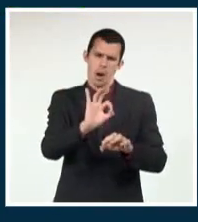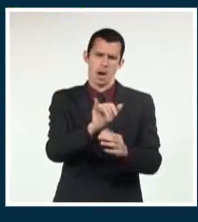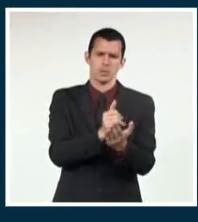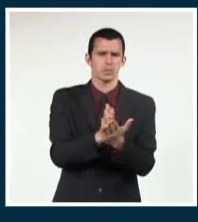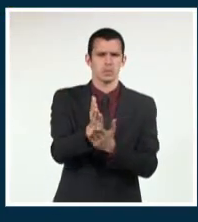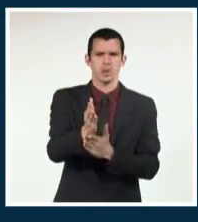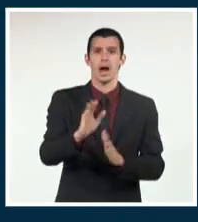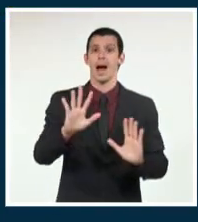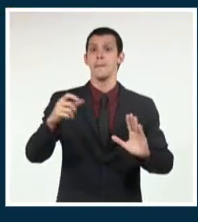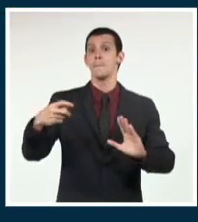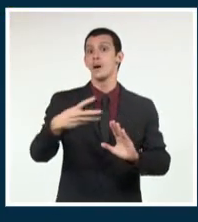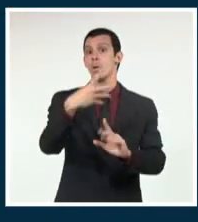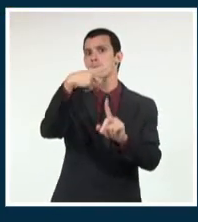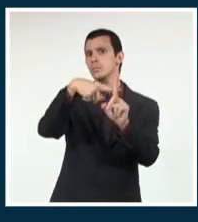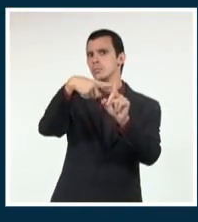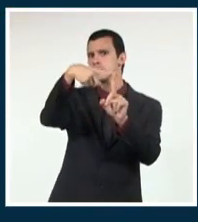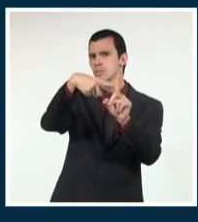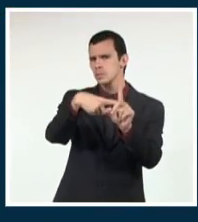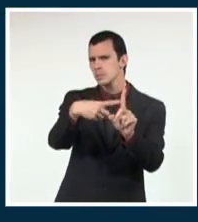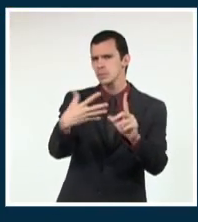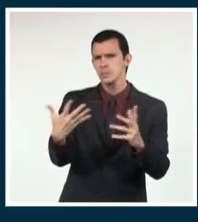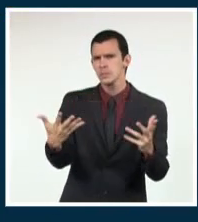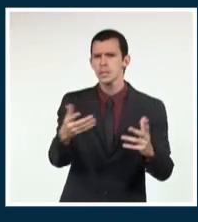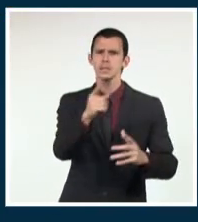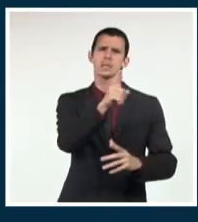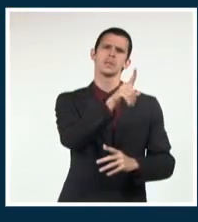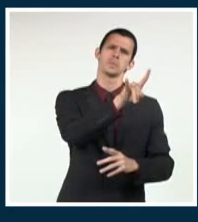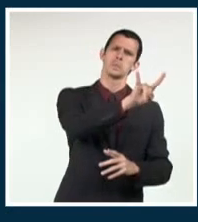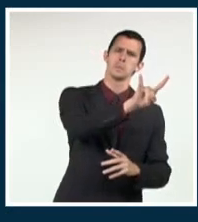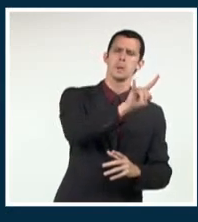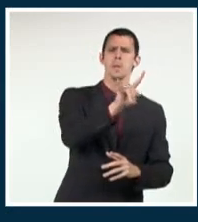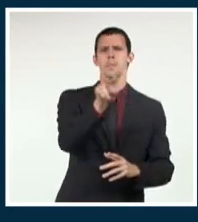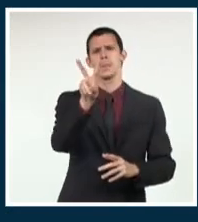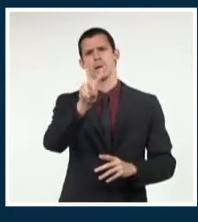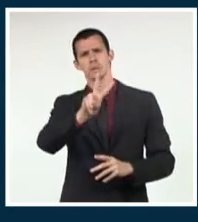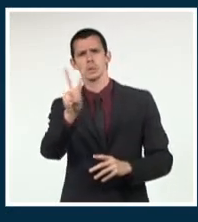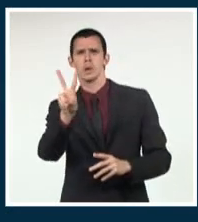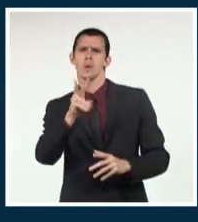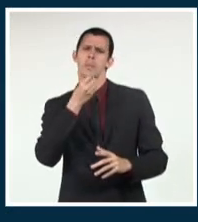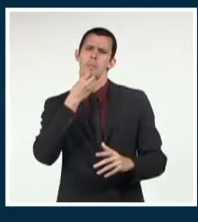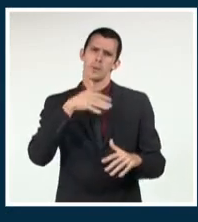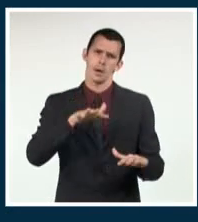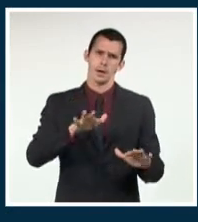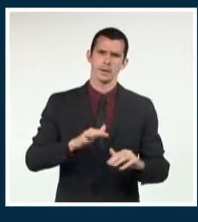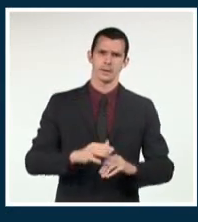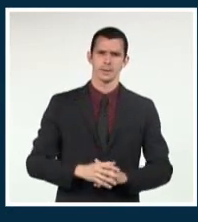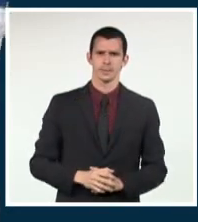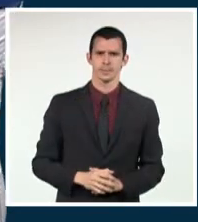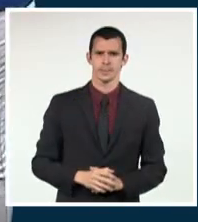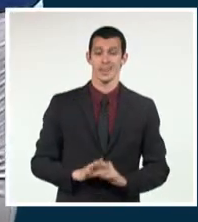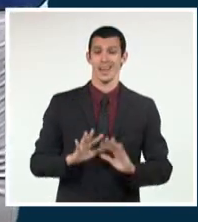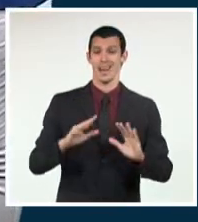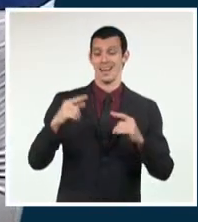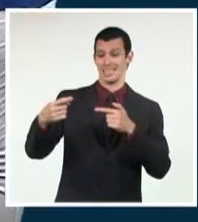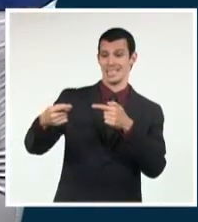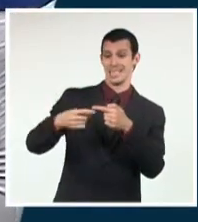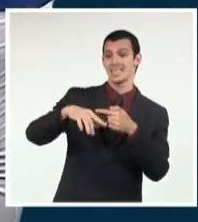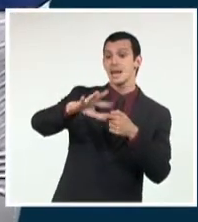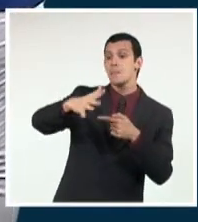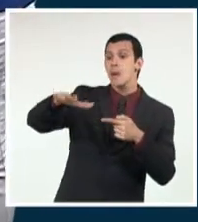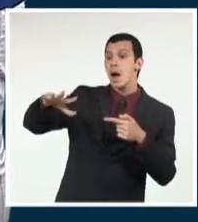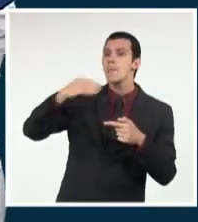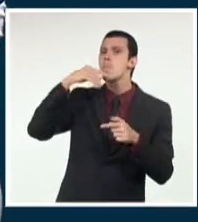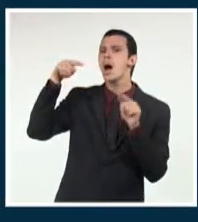madrugada, las temperaturas mínimas serán entre 19 y 22 grados. Esos pueden ser superiores en localidades